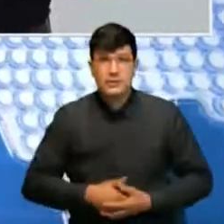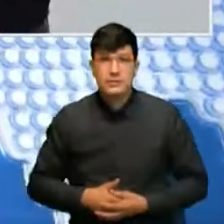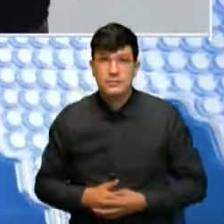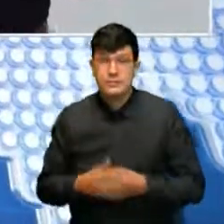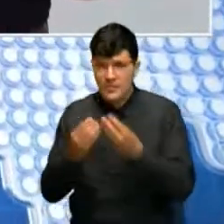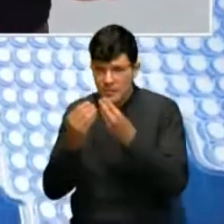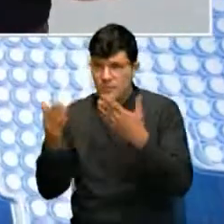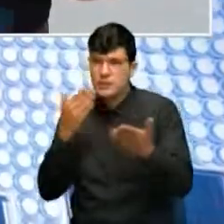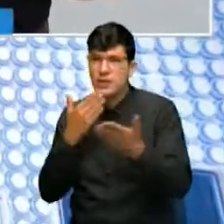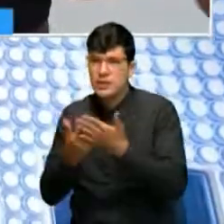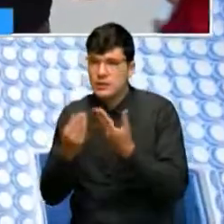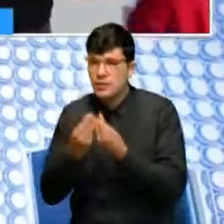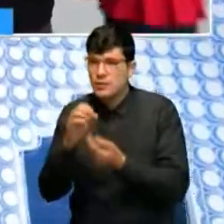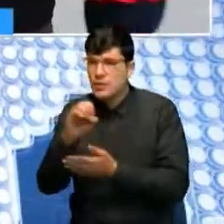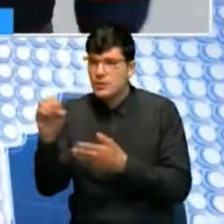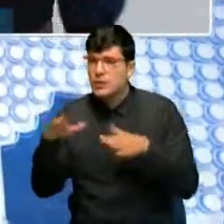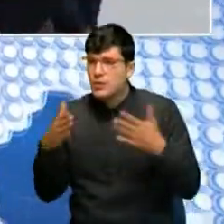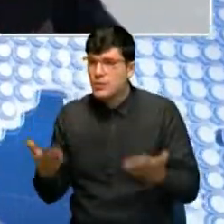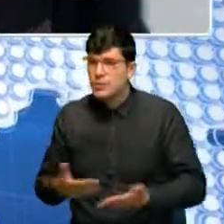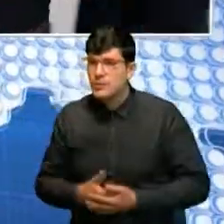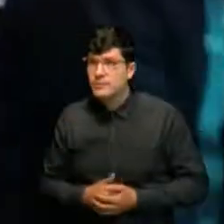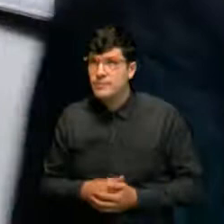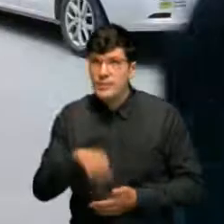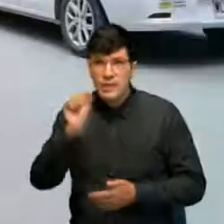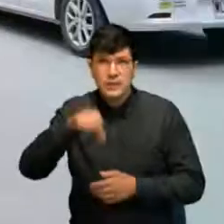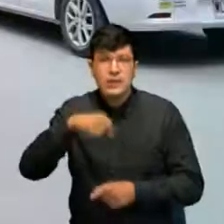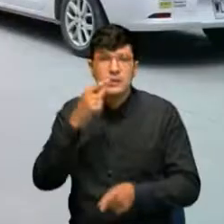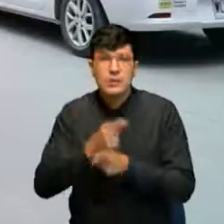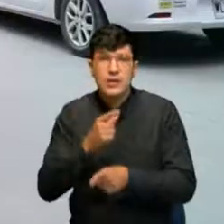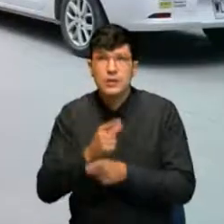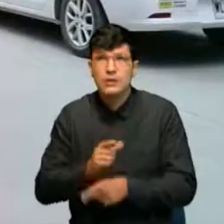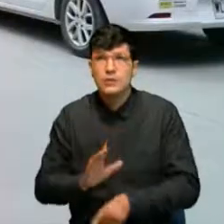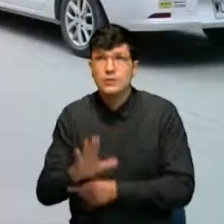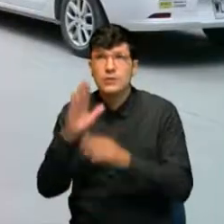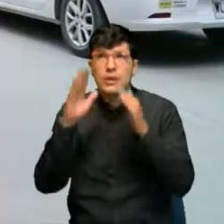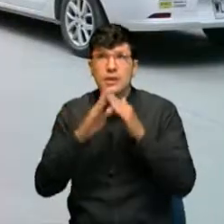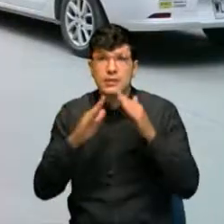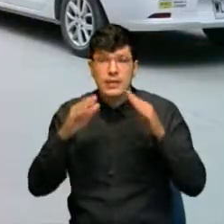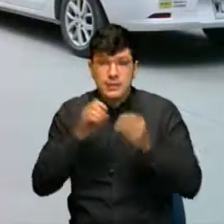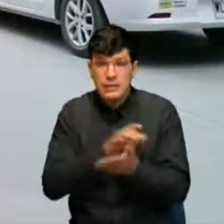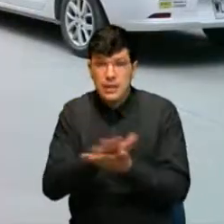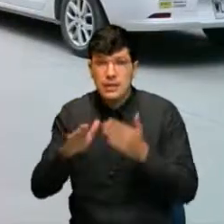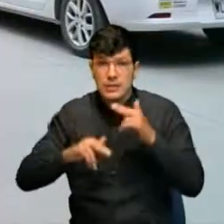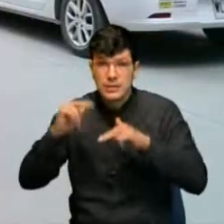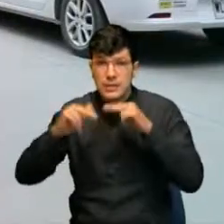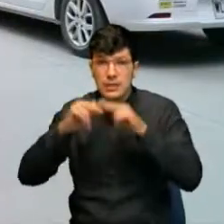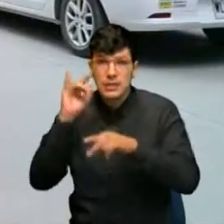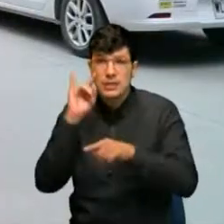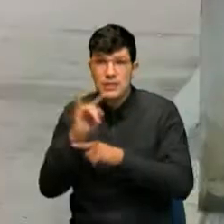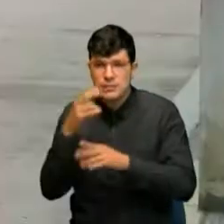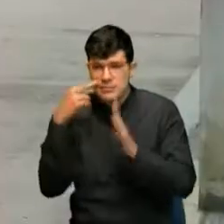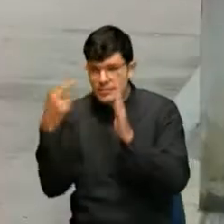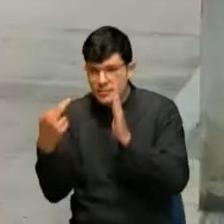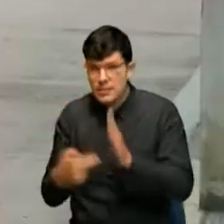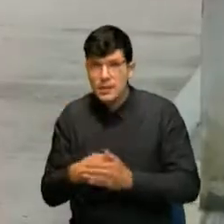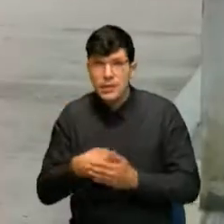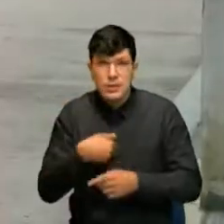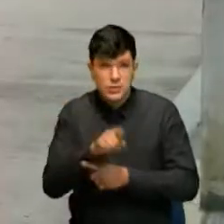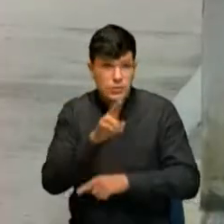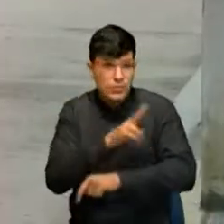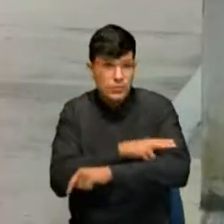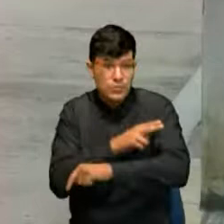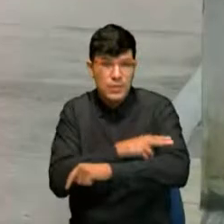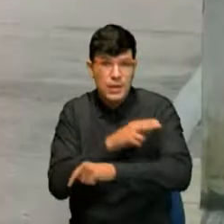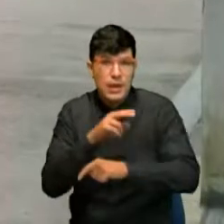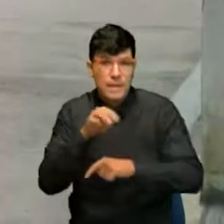Muchas gracias compañeros, muy buenas tardes. Las viviendas gratis que se construyeron en Málaga serán revisadas por la interventoría. La personería en Málaga